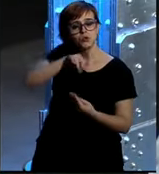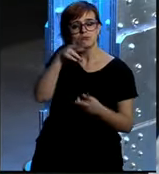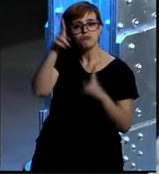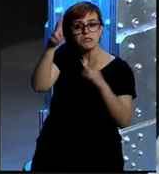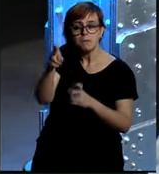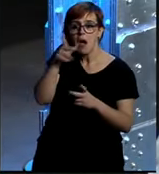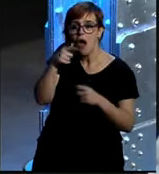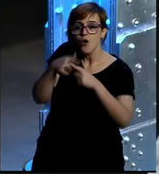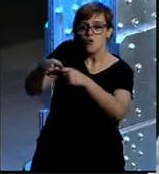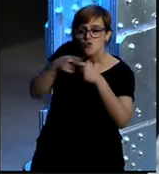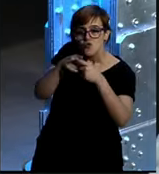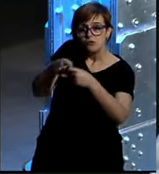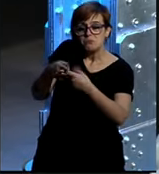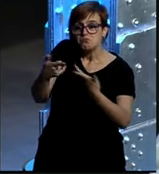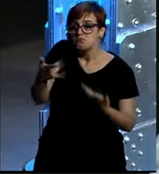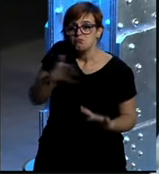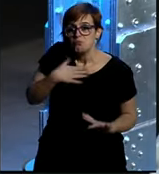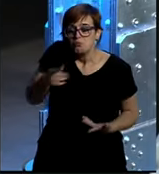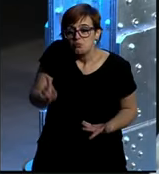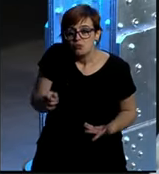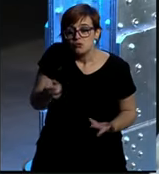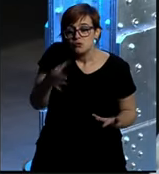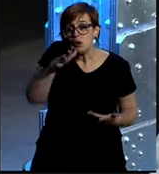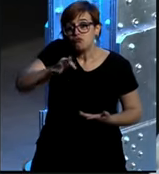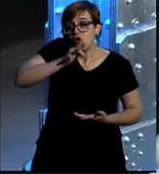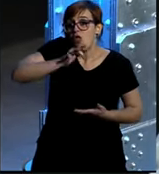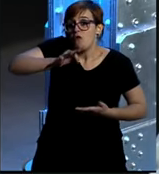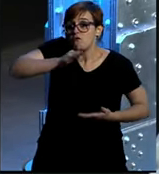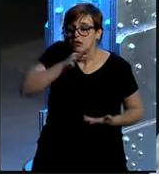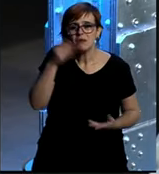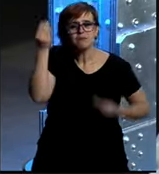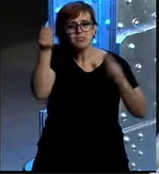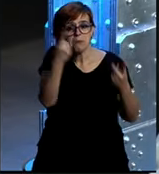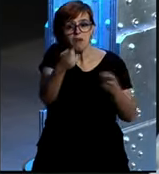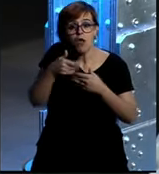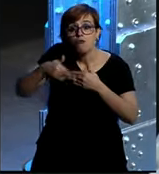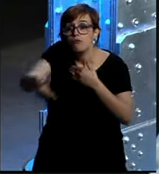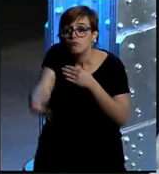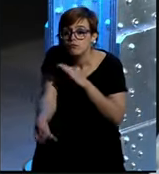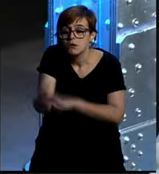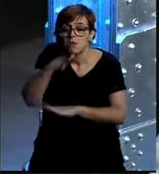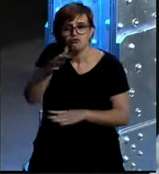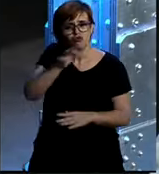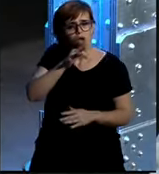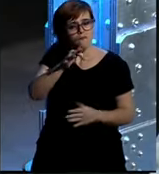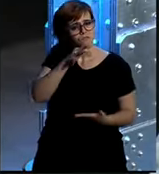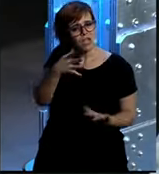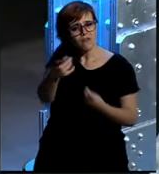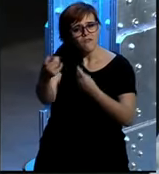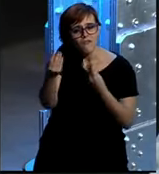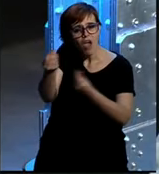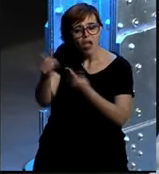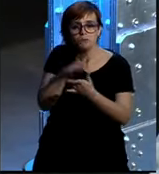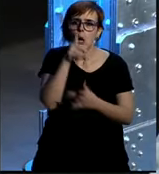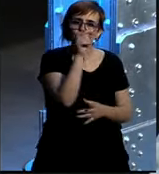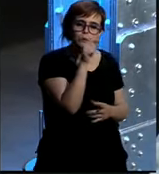en el que queramos estar en Facebook probablemente lo estemos próximamente pero no en este momento creemos que Twitter nos da ahora mismo